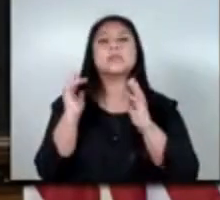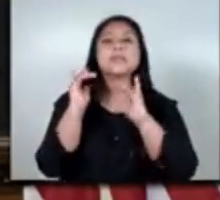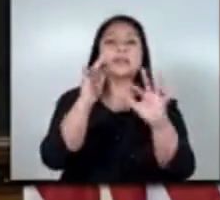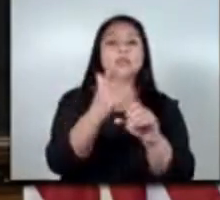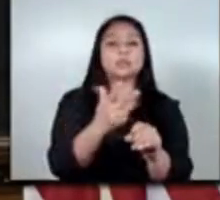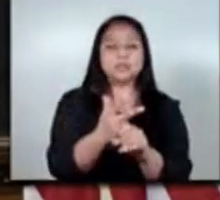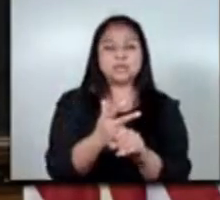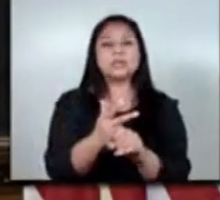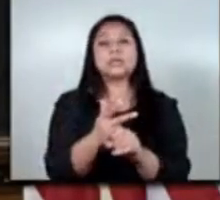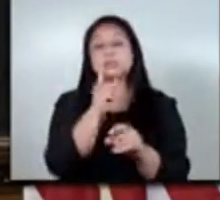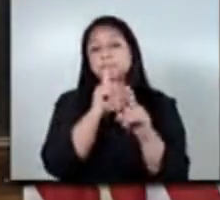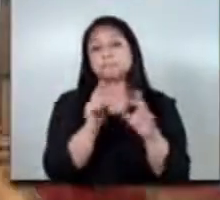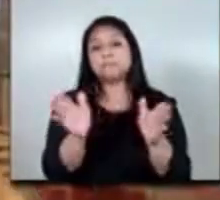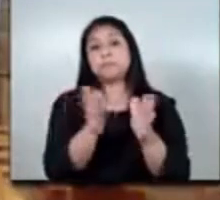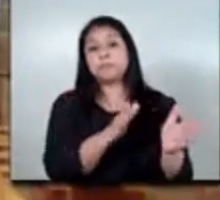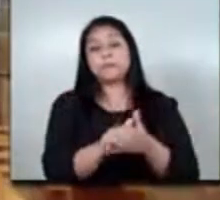y si podemos continuar